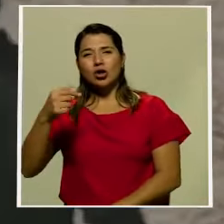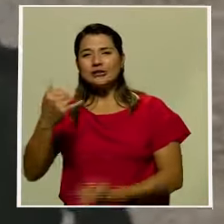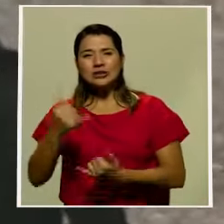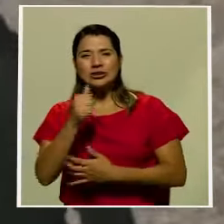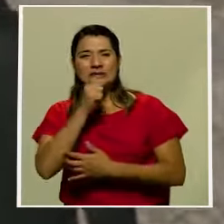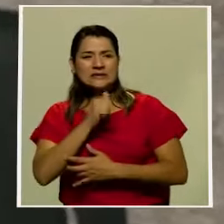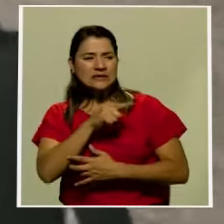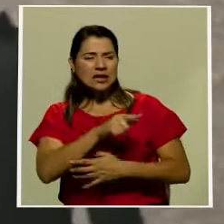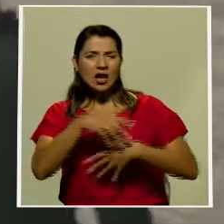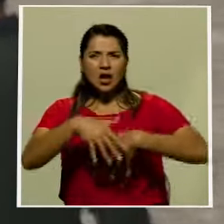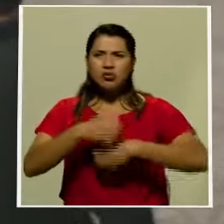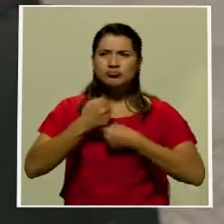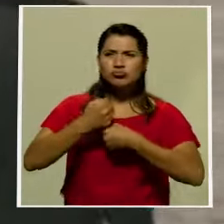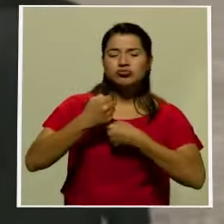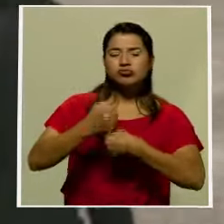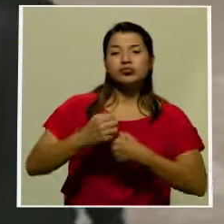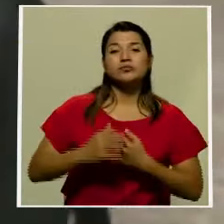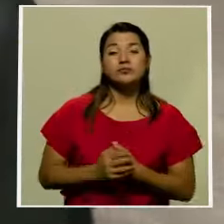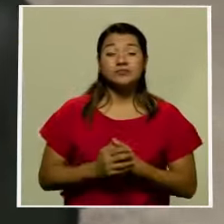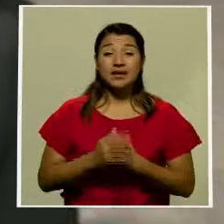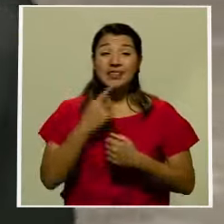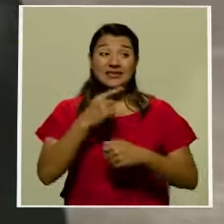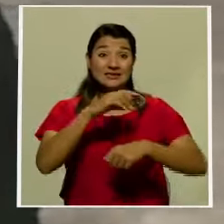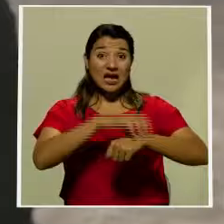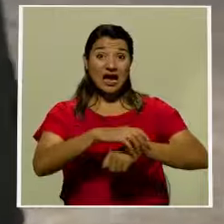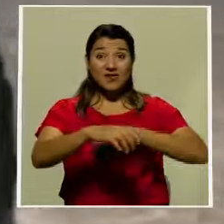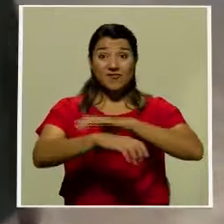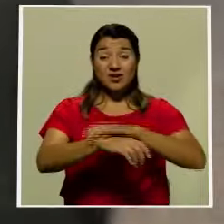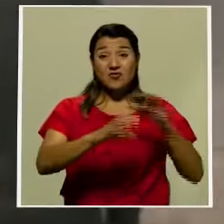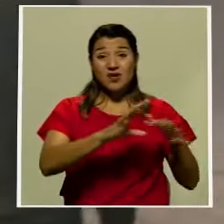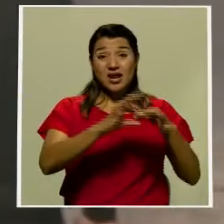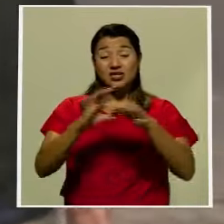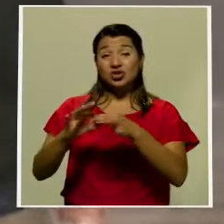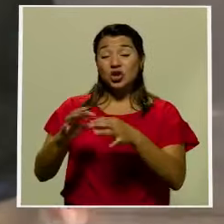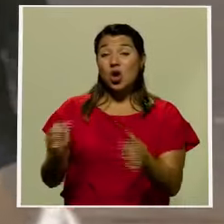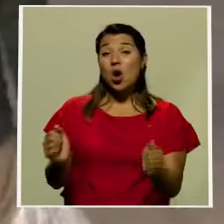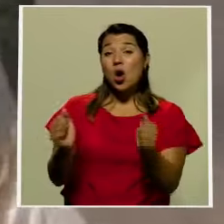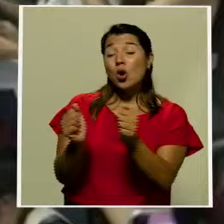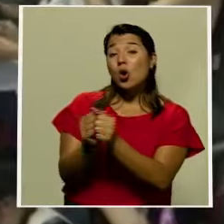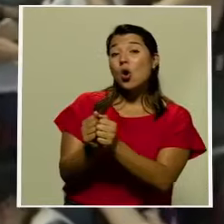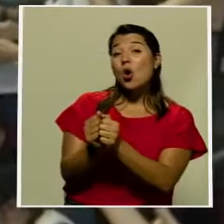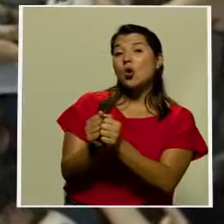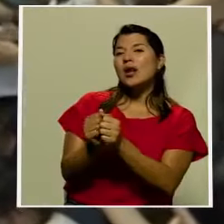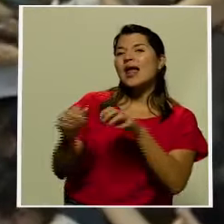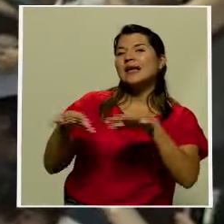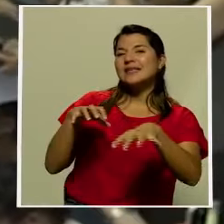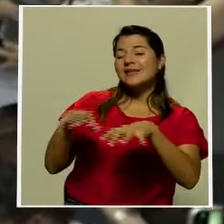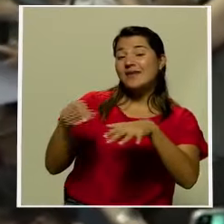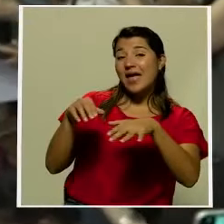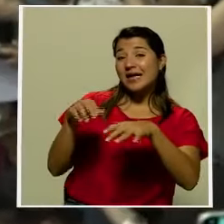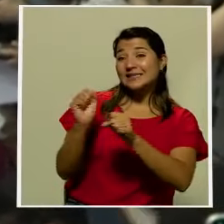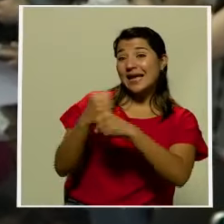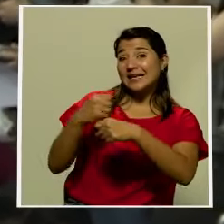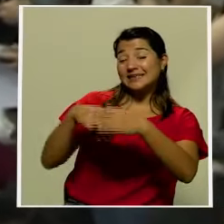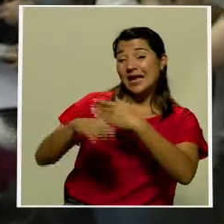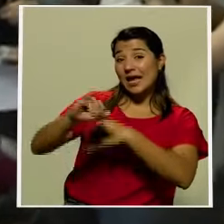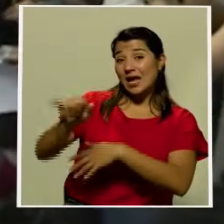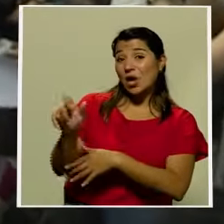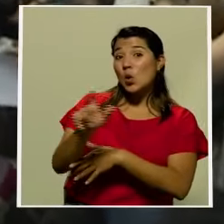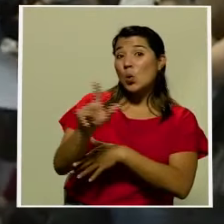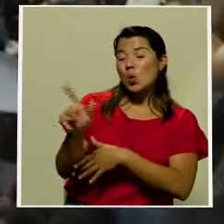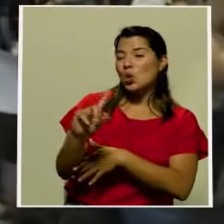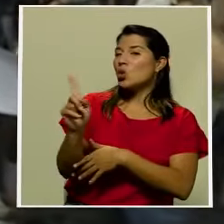Según personalidades pro-democracia, los arrestos están relacionados con las primarias celebradas en julio por la oposición antes de las